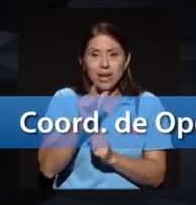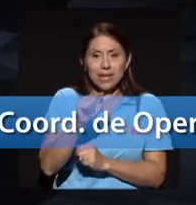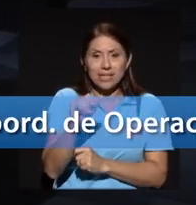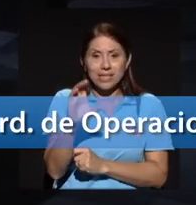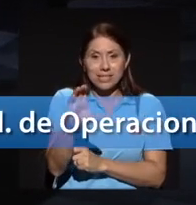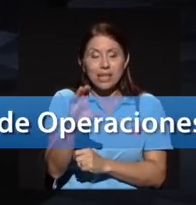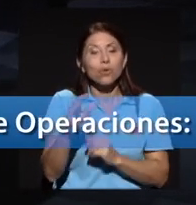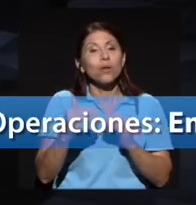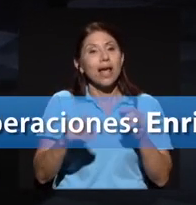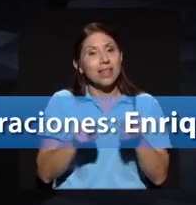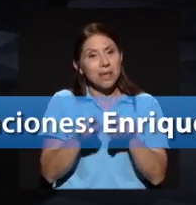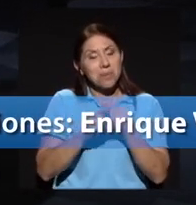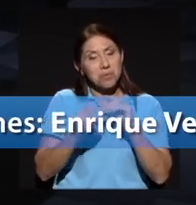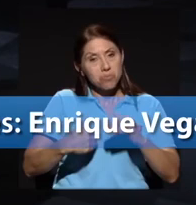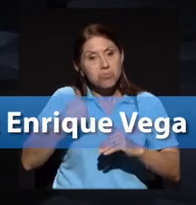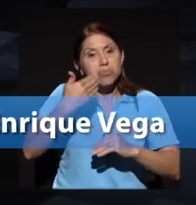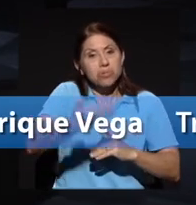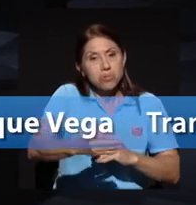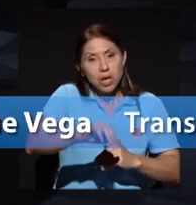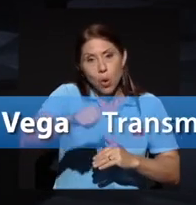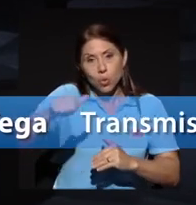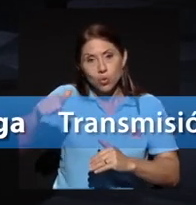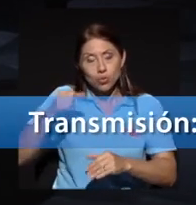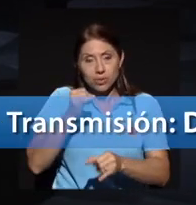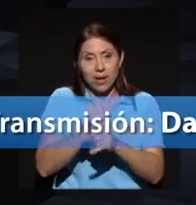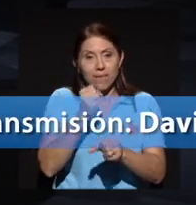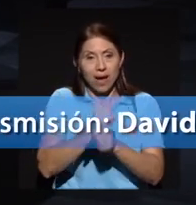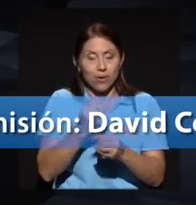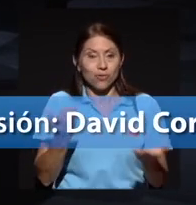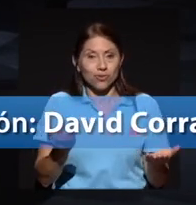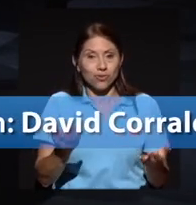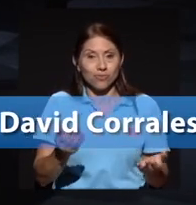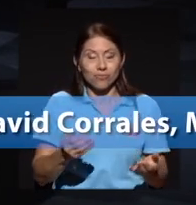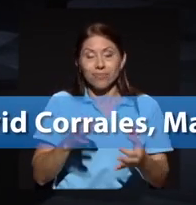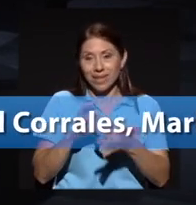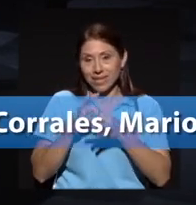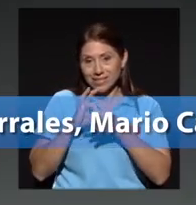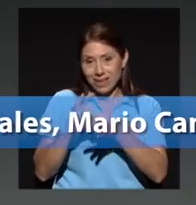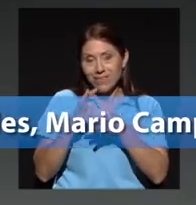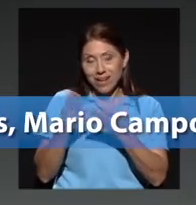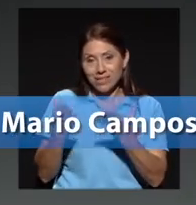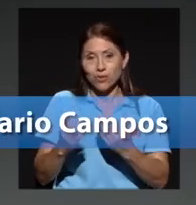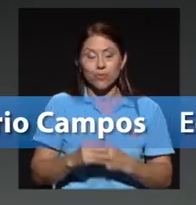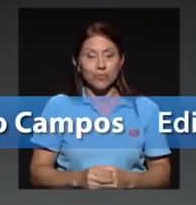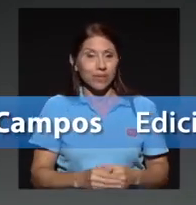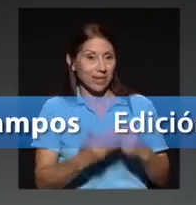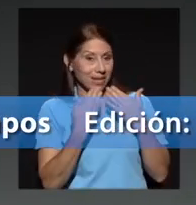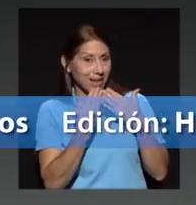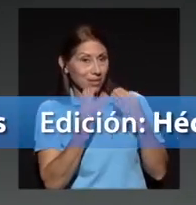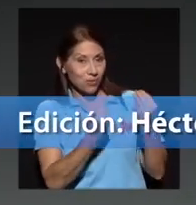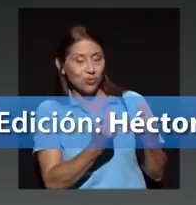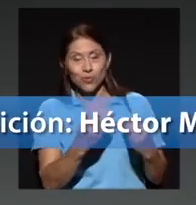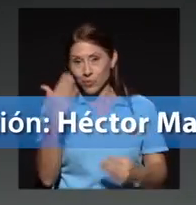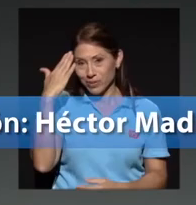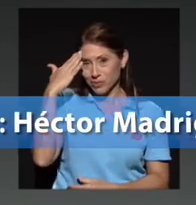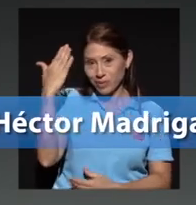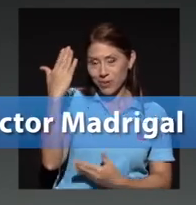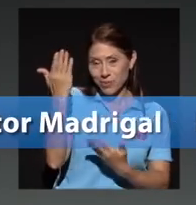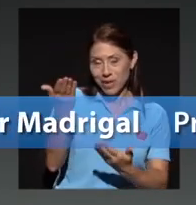también en diversos trabajos y justamente esa esa relación pues le agradezco un gran saludo también